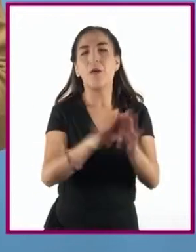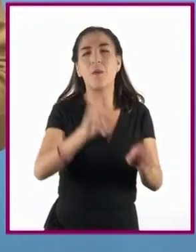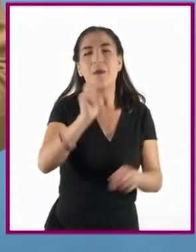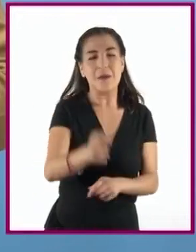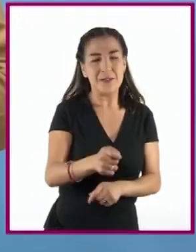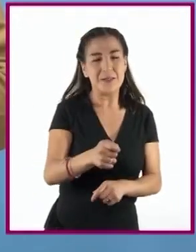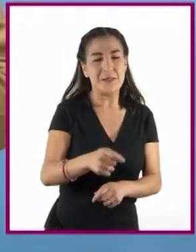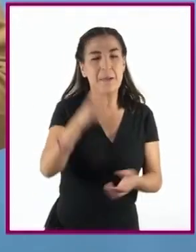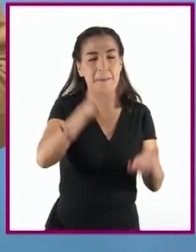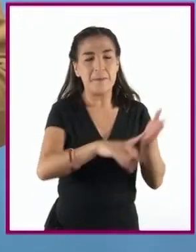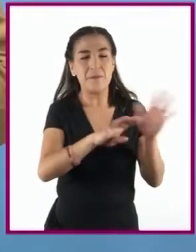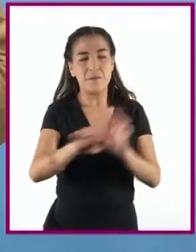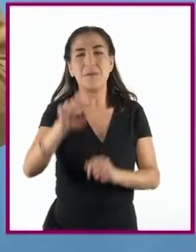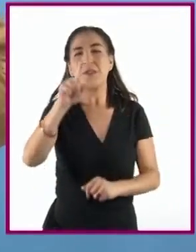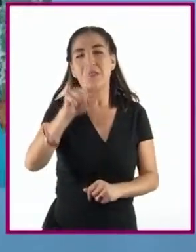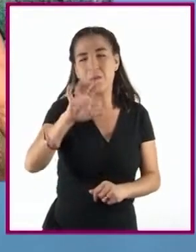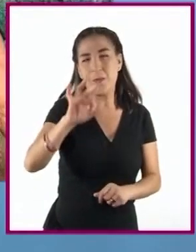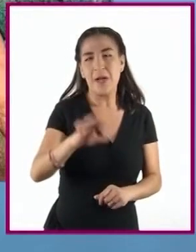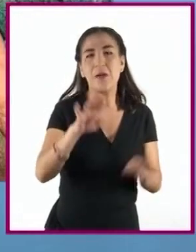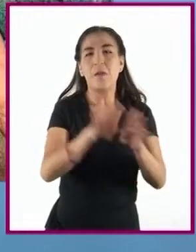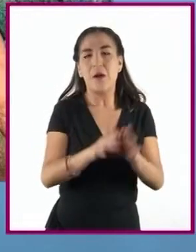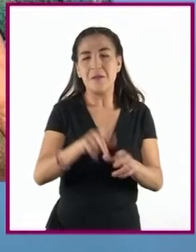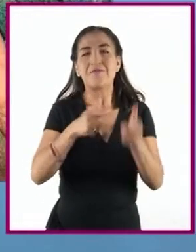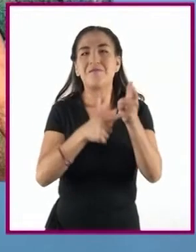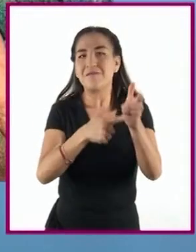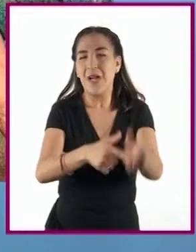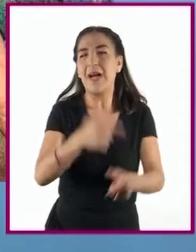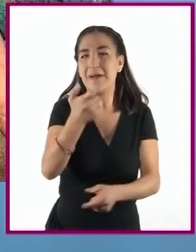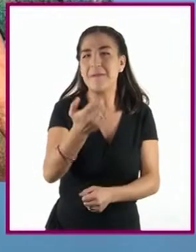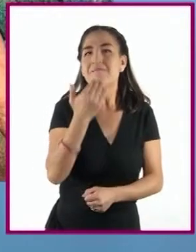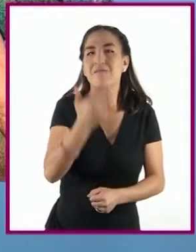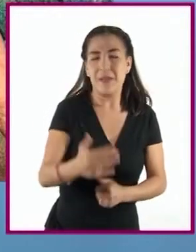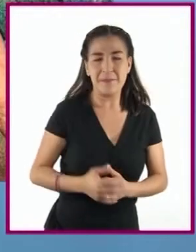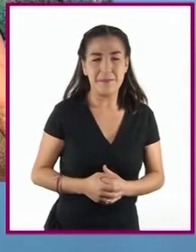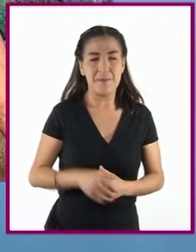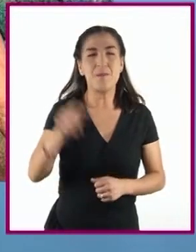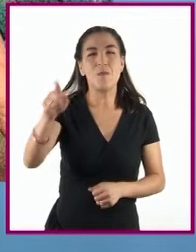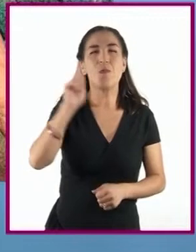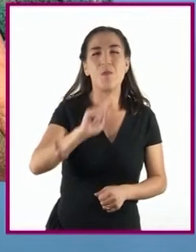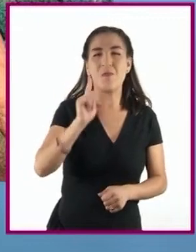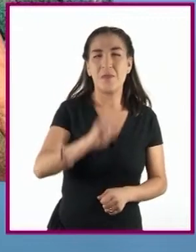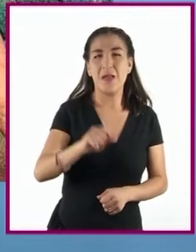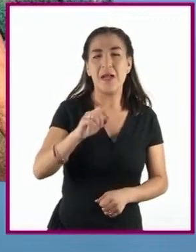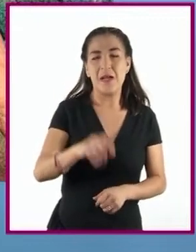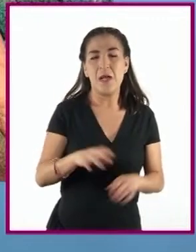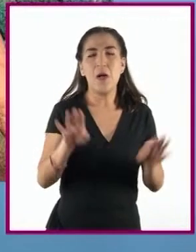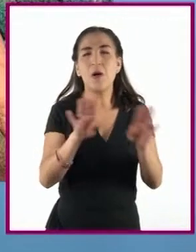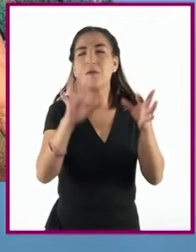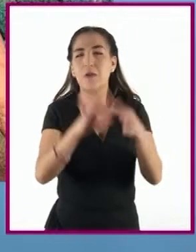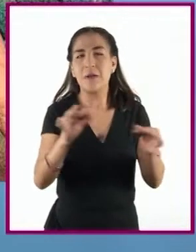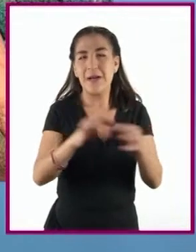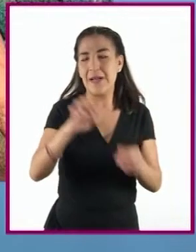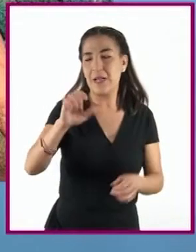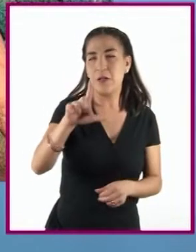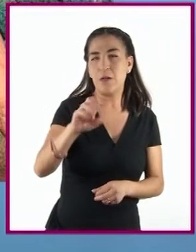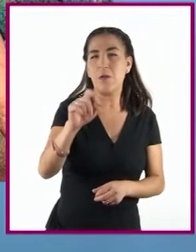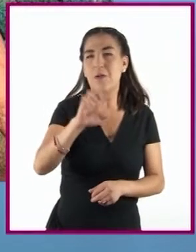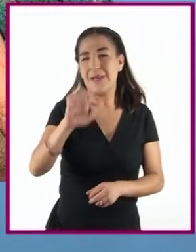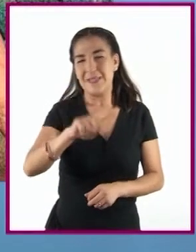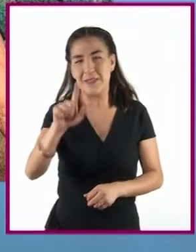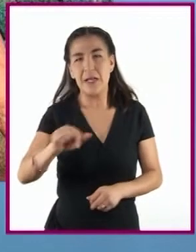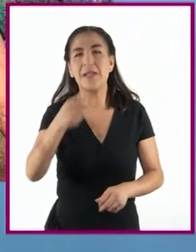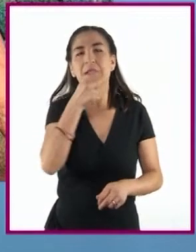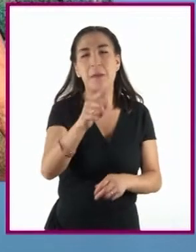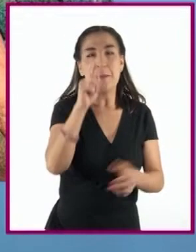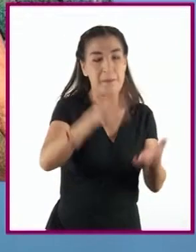económico sostenido. De acuerdo con la historiadora Soledad Loaesa, entre 1949 y 1958,